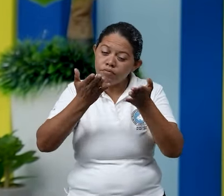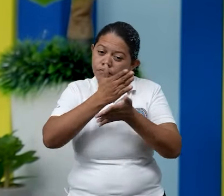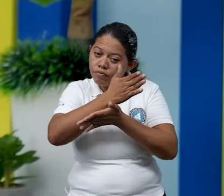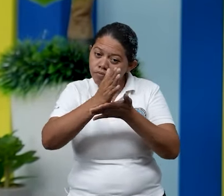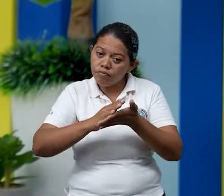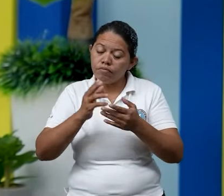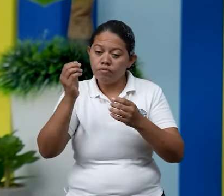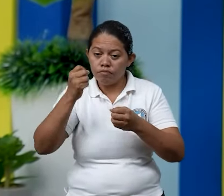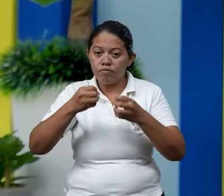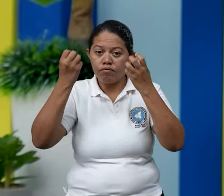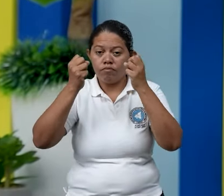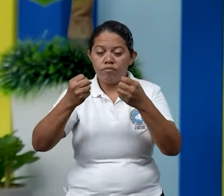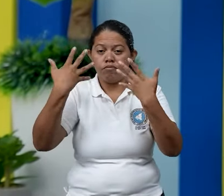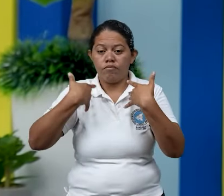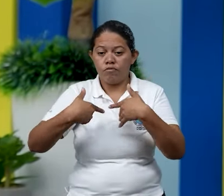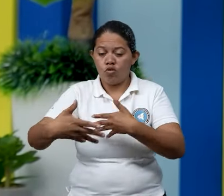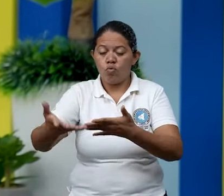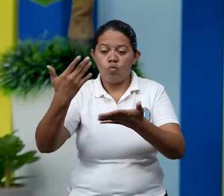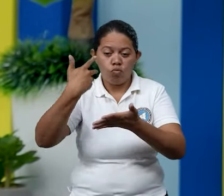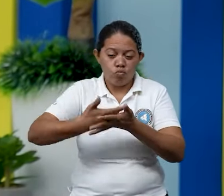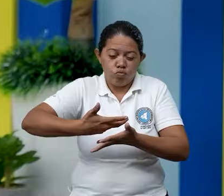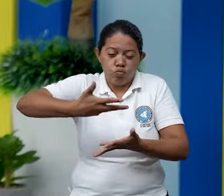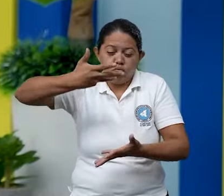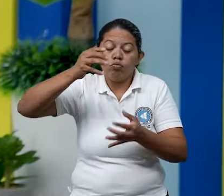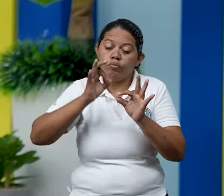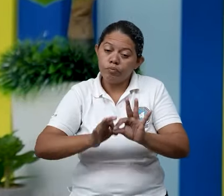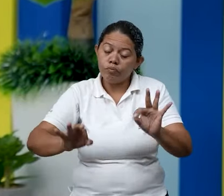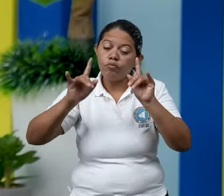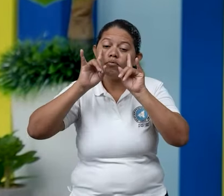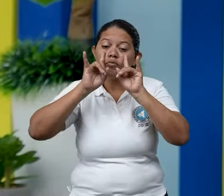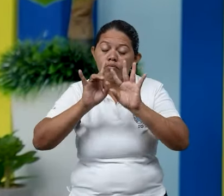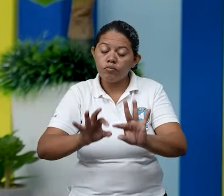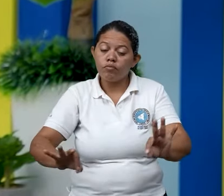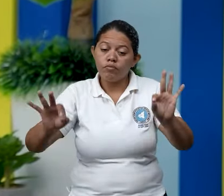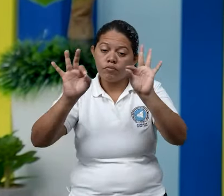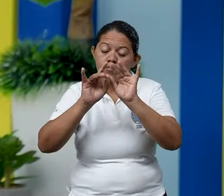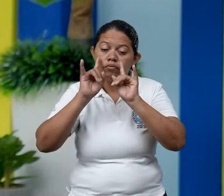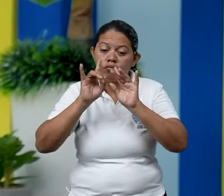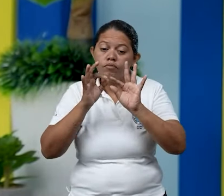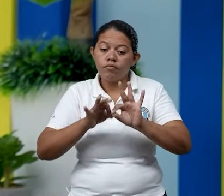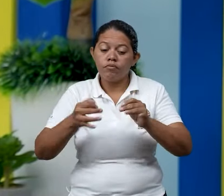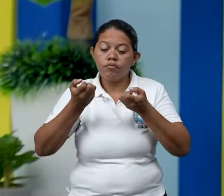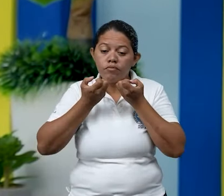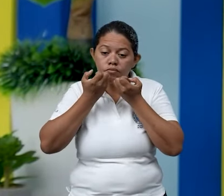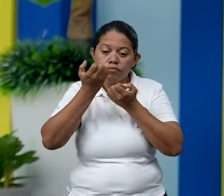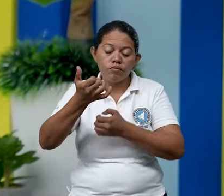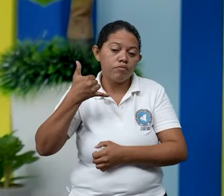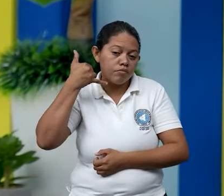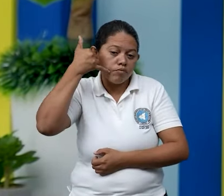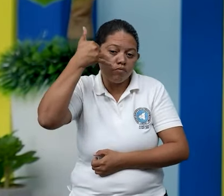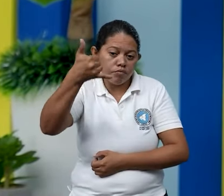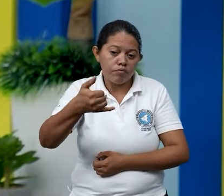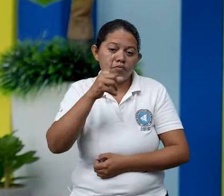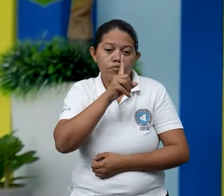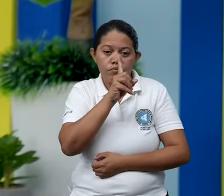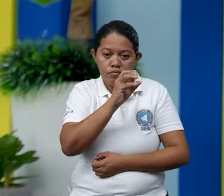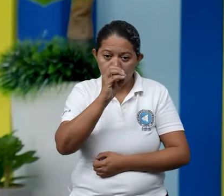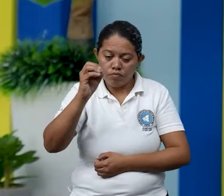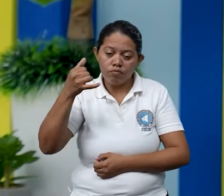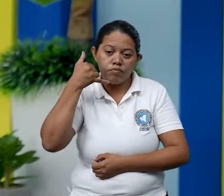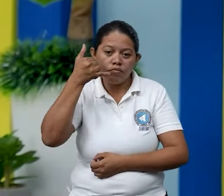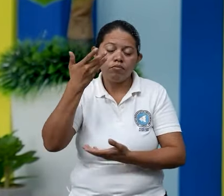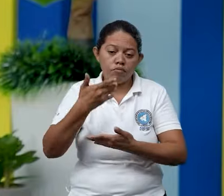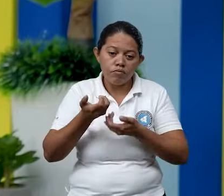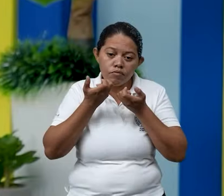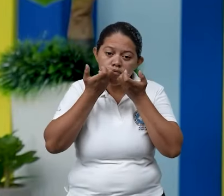cuanto a las altas temperaturas que aún prevalecen en nuestro país Igualmente recuerde que puede llamarnos a la línea directa número 100